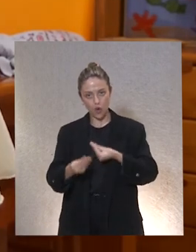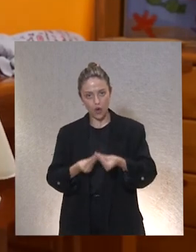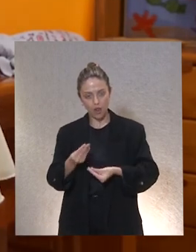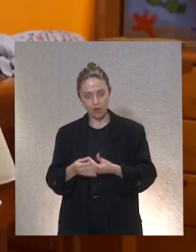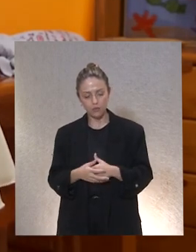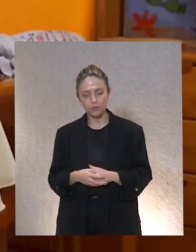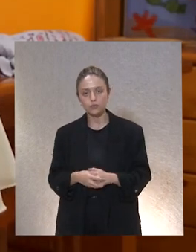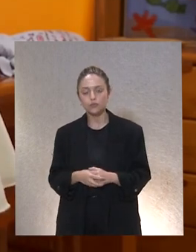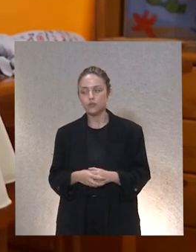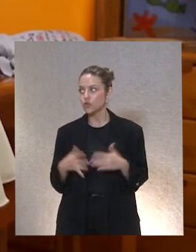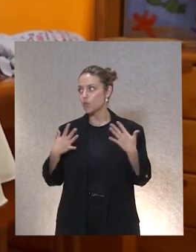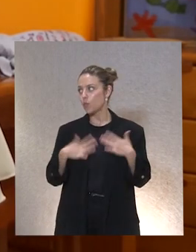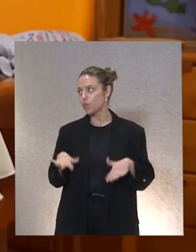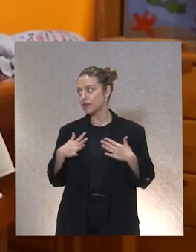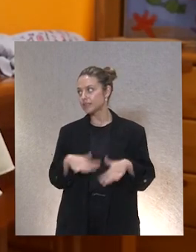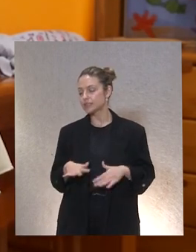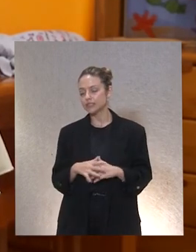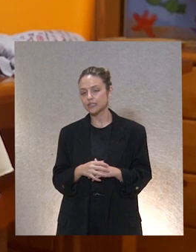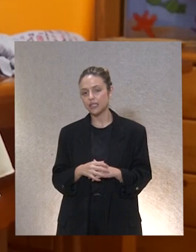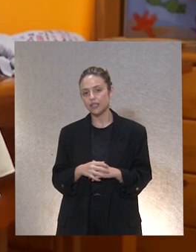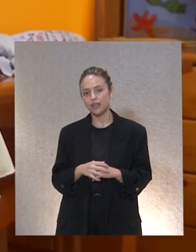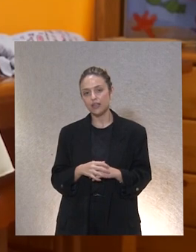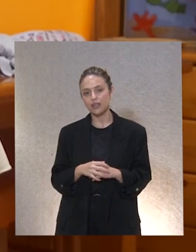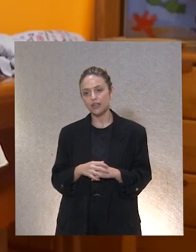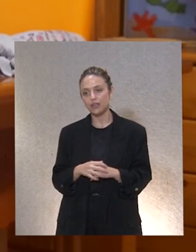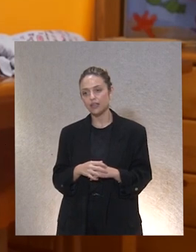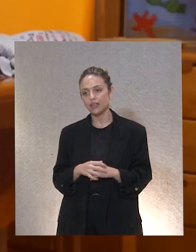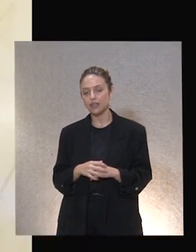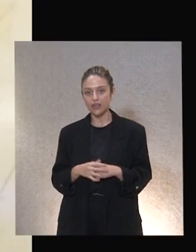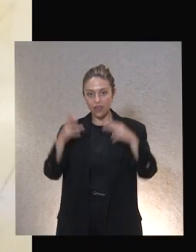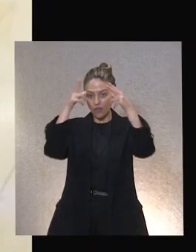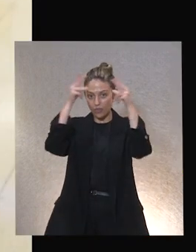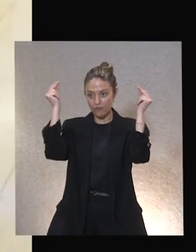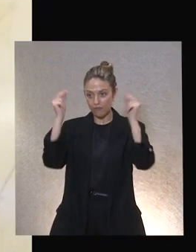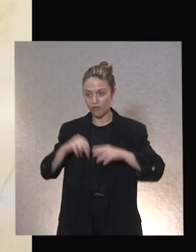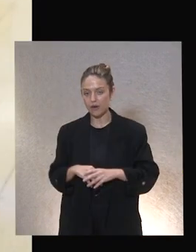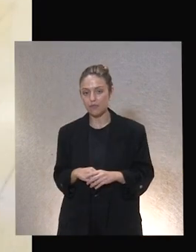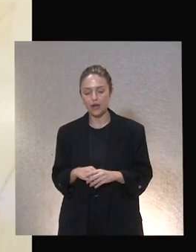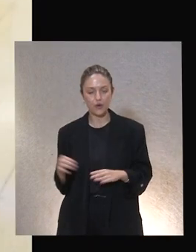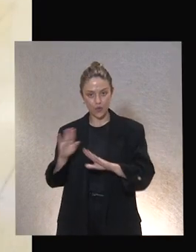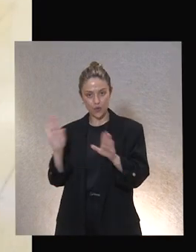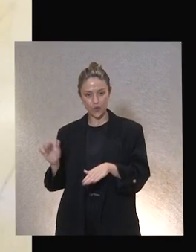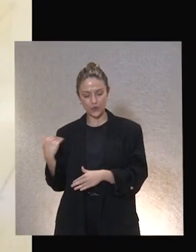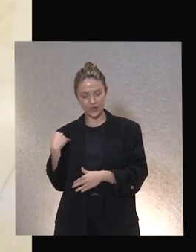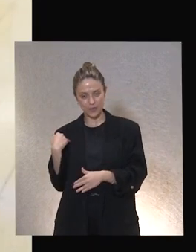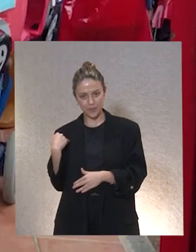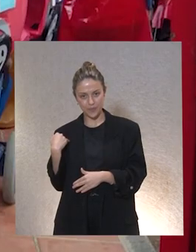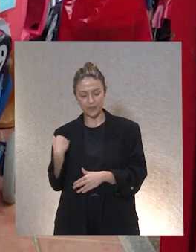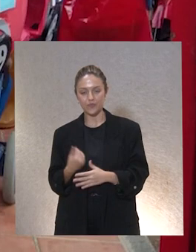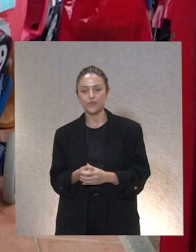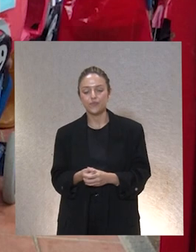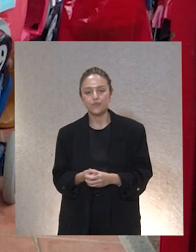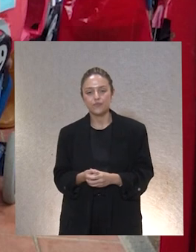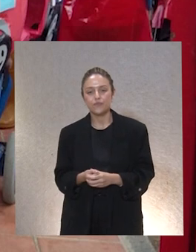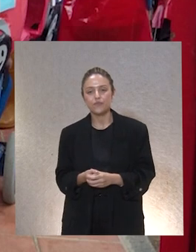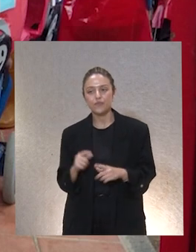me han vestido de de esto de enfermera esto ha sido lo último anteriormente que fue porque ya